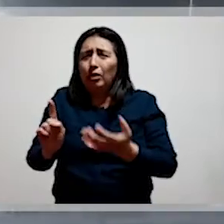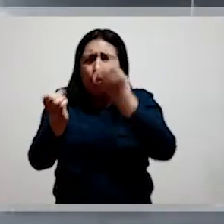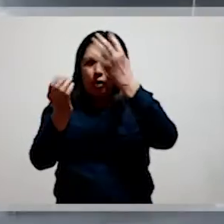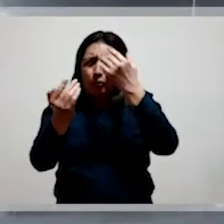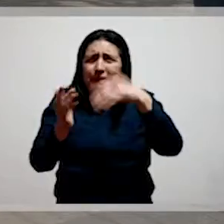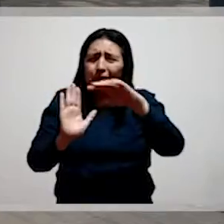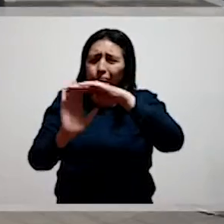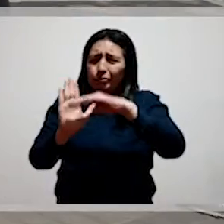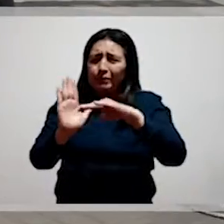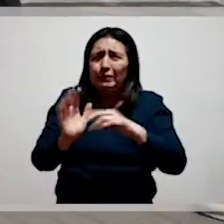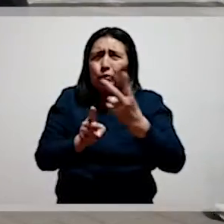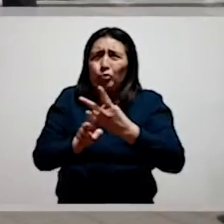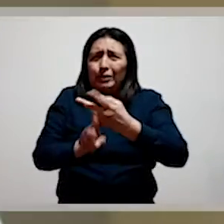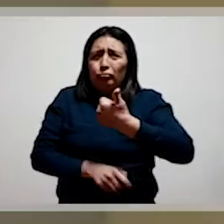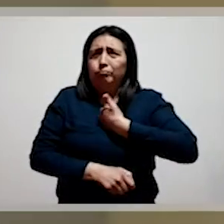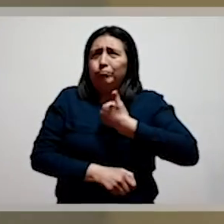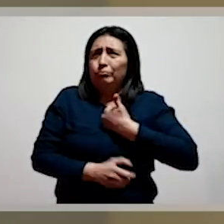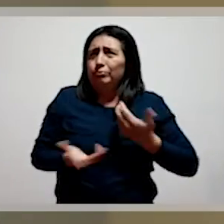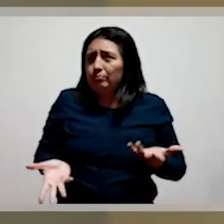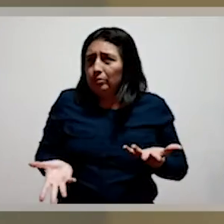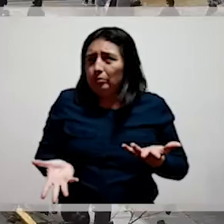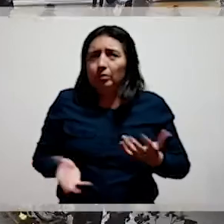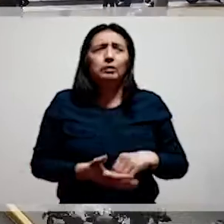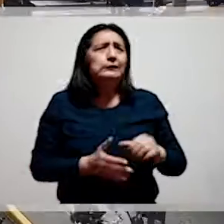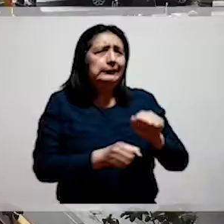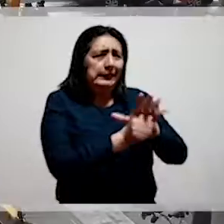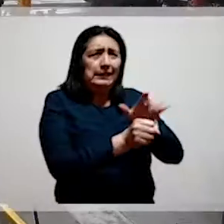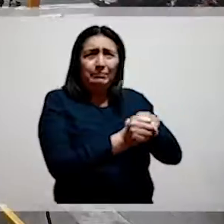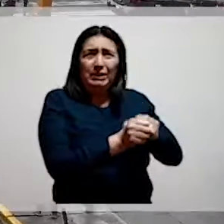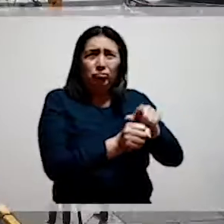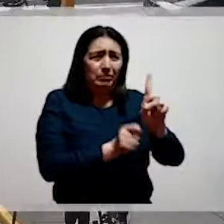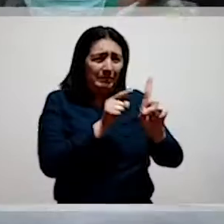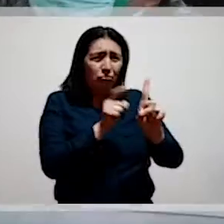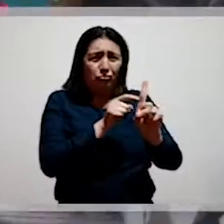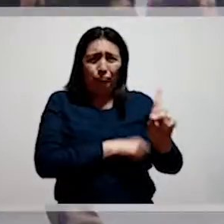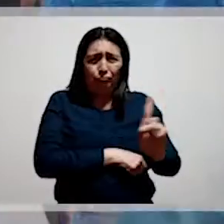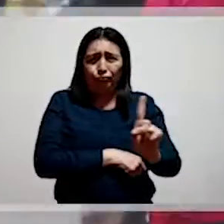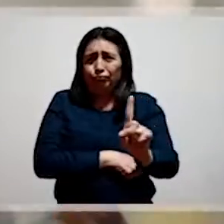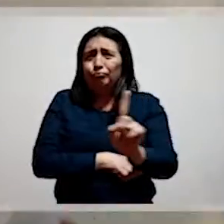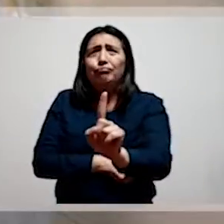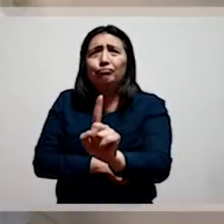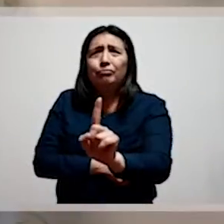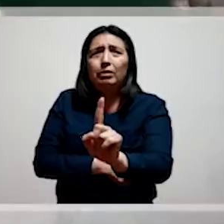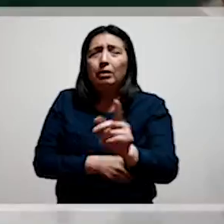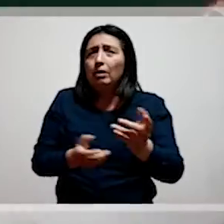Cumplamos con las medidas de autocuidado. El virus se mueve con las personas en las calles.